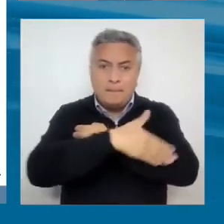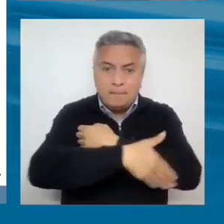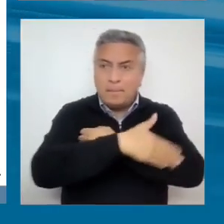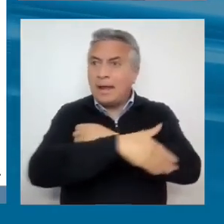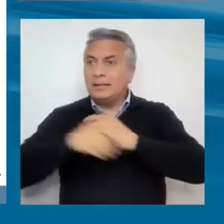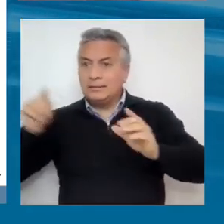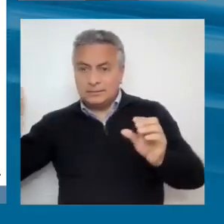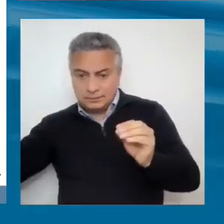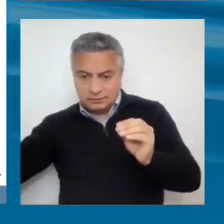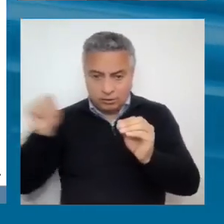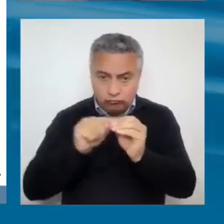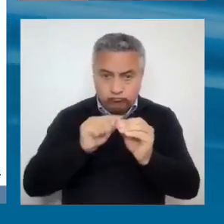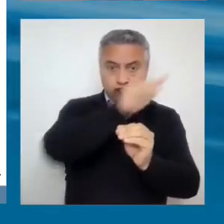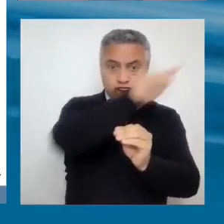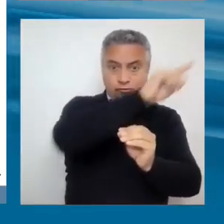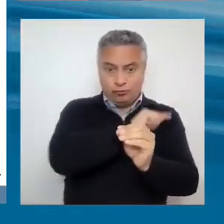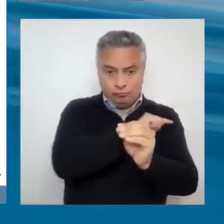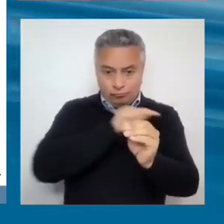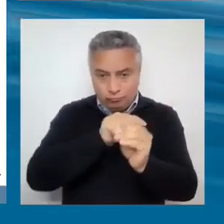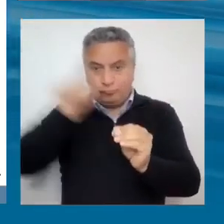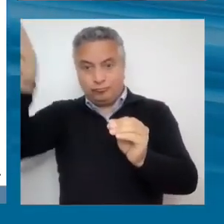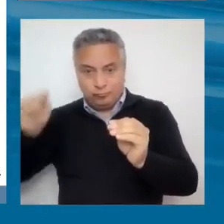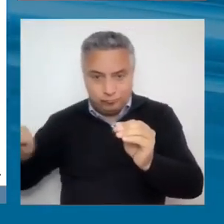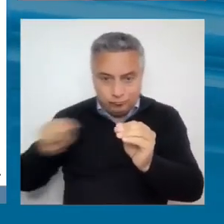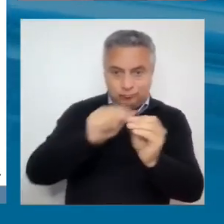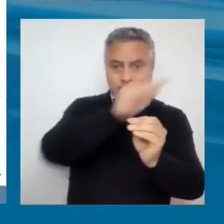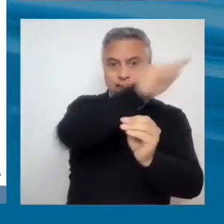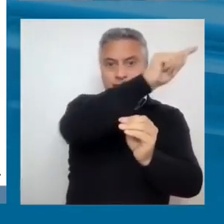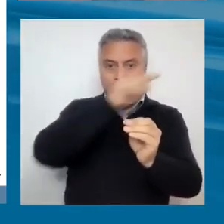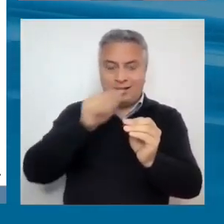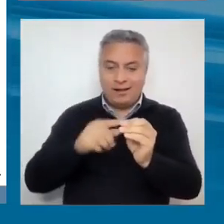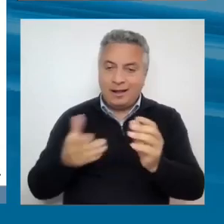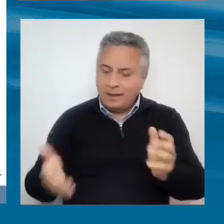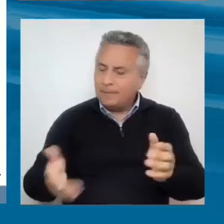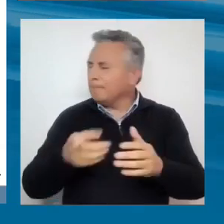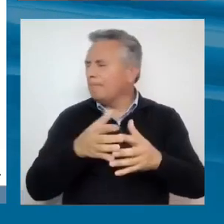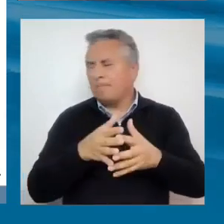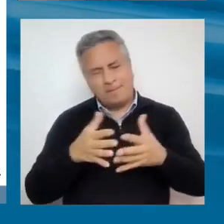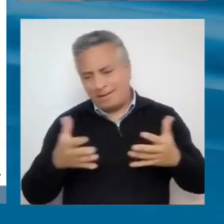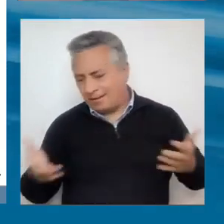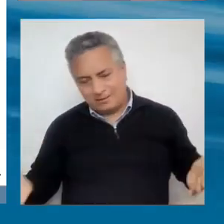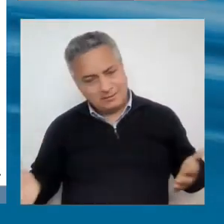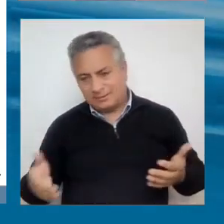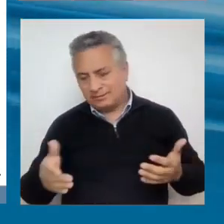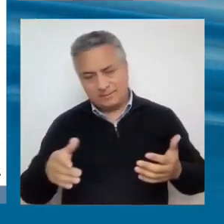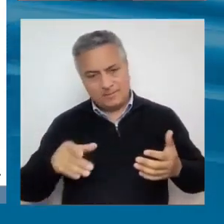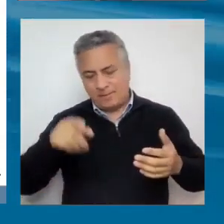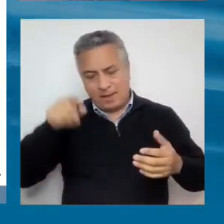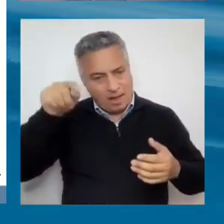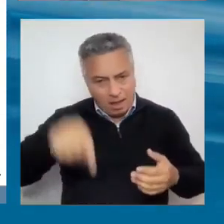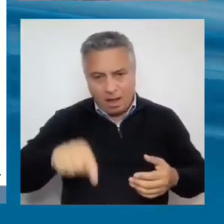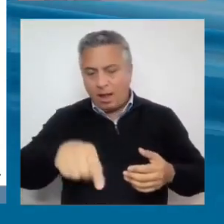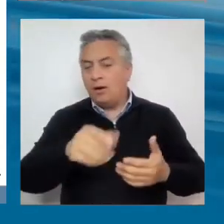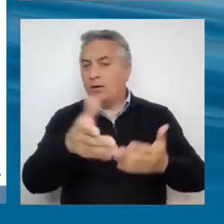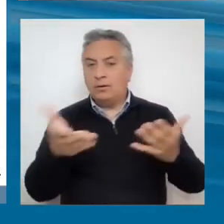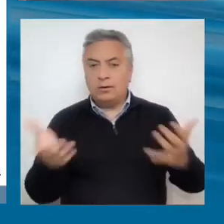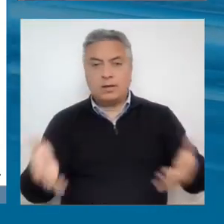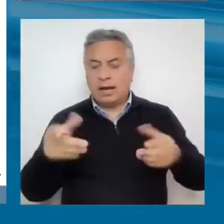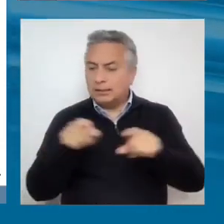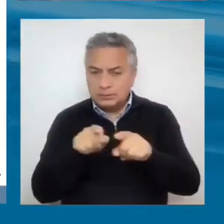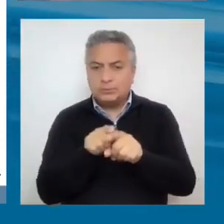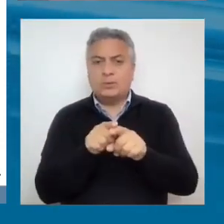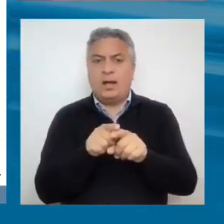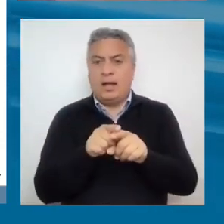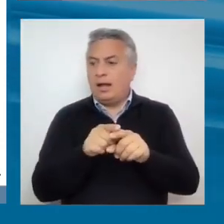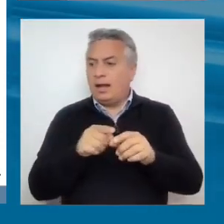todo el tema migratorio se ha agravado de muchas formas. La insuficiente integración económica regional, el tema